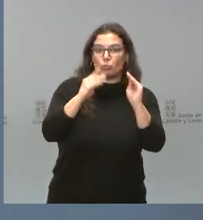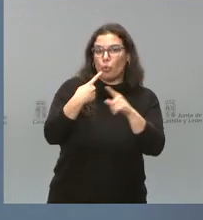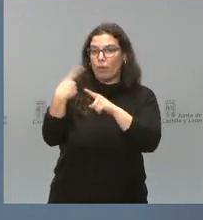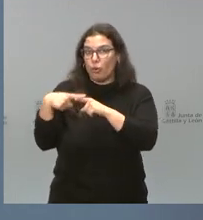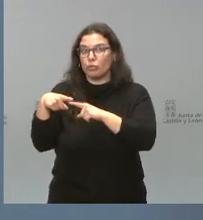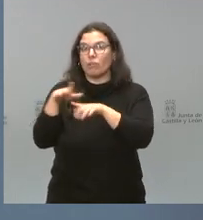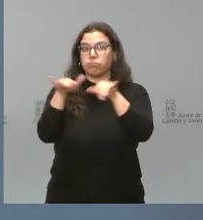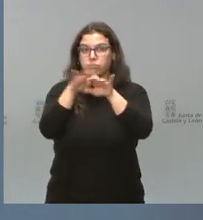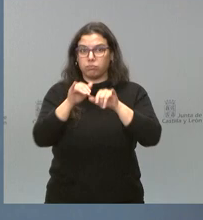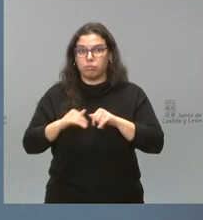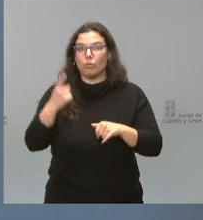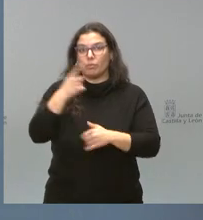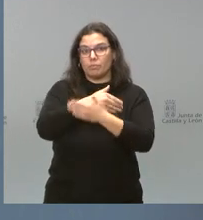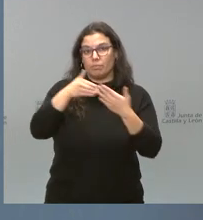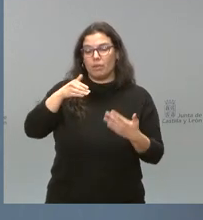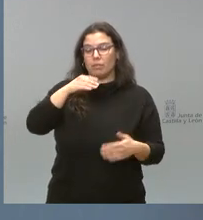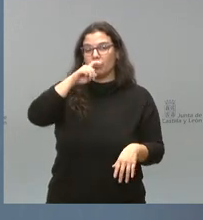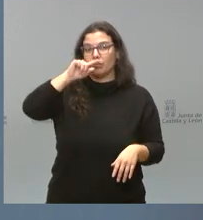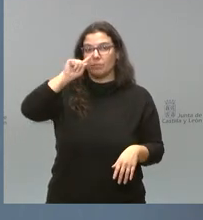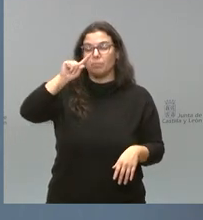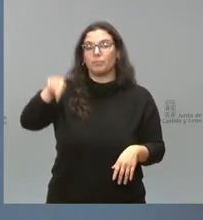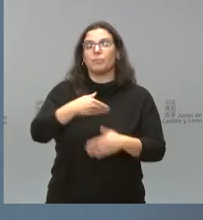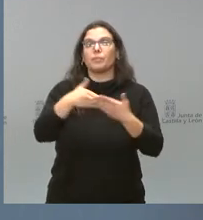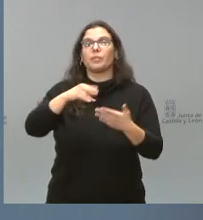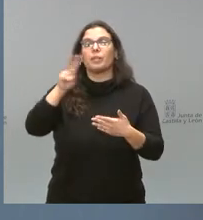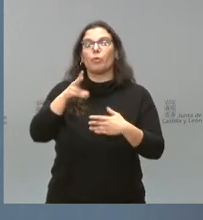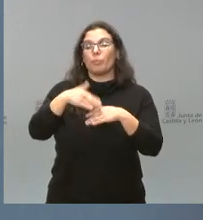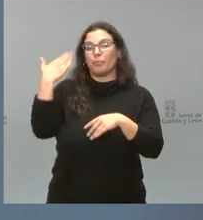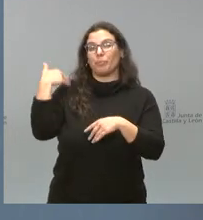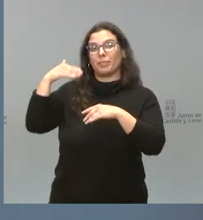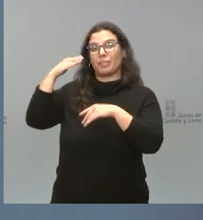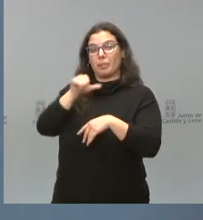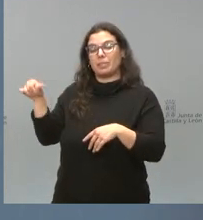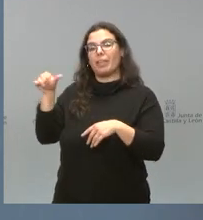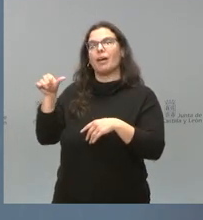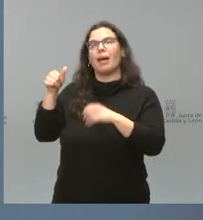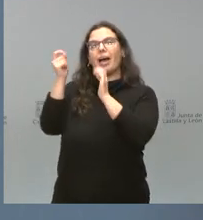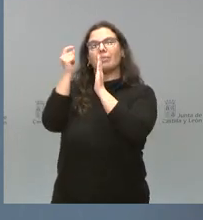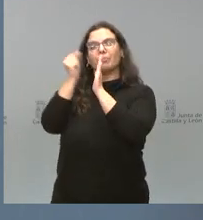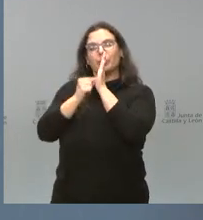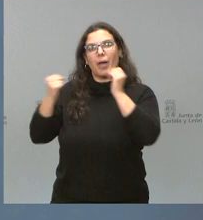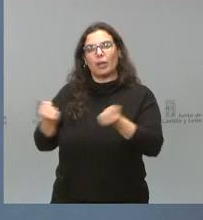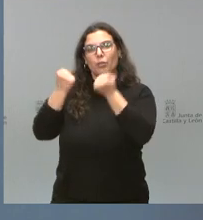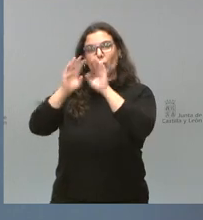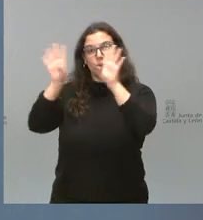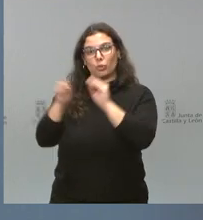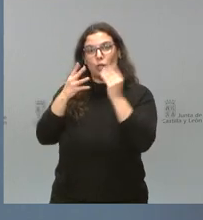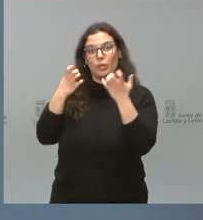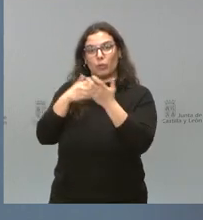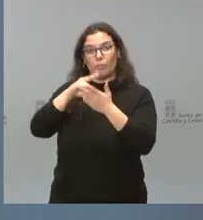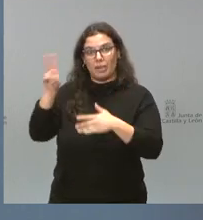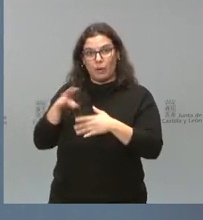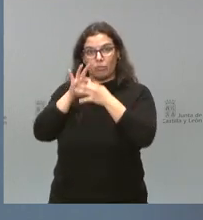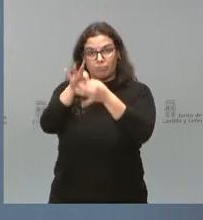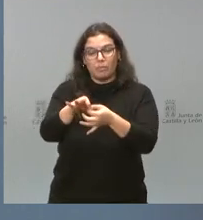un total de 1,1 millones de euros. Recuerdo aquí que en el anterior Consejo de Gobierno traíamos una serie de actuaciones por importe de 900.000 euros también para las